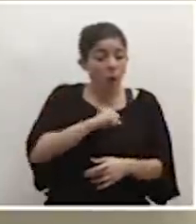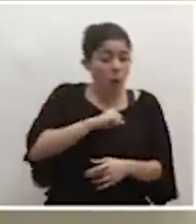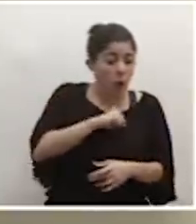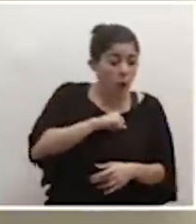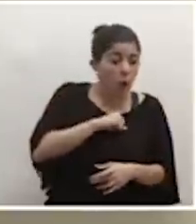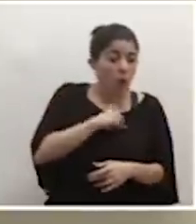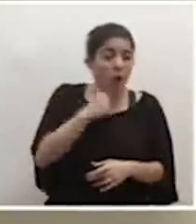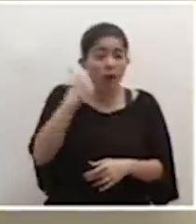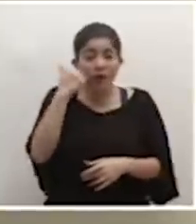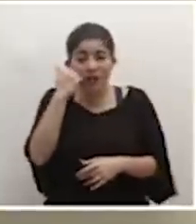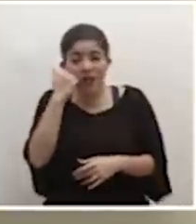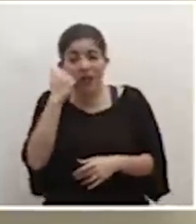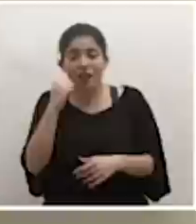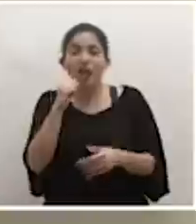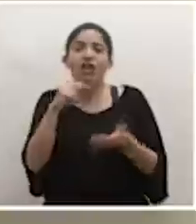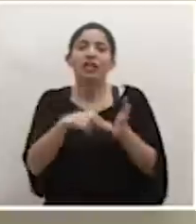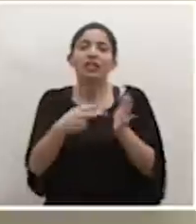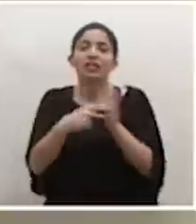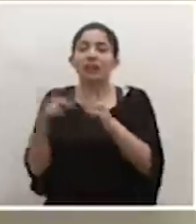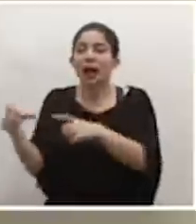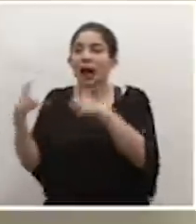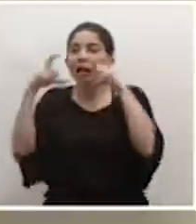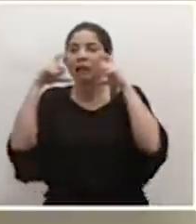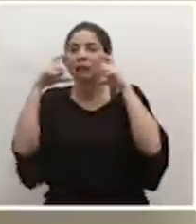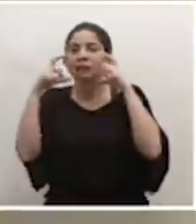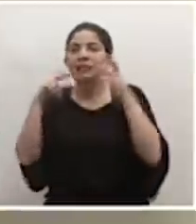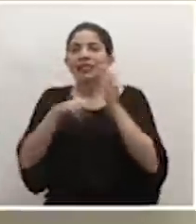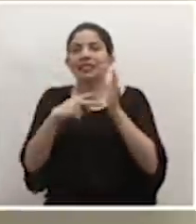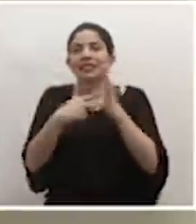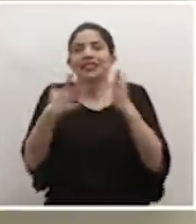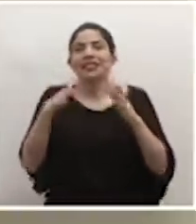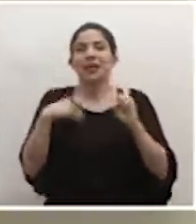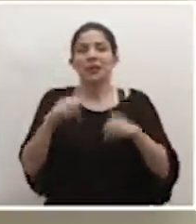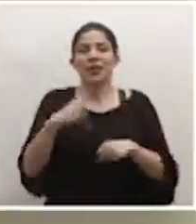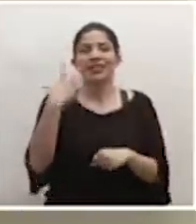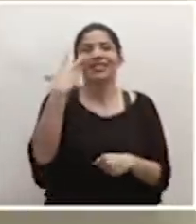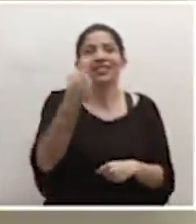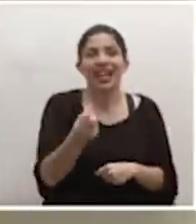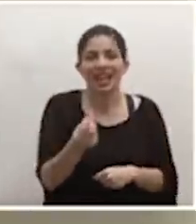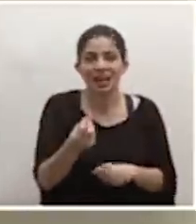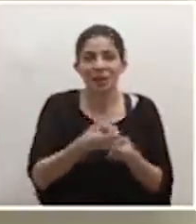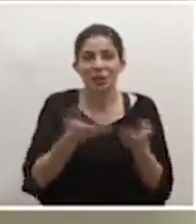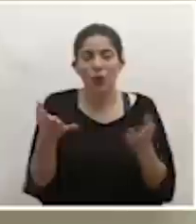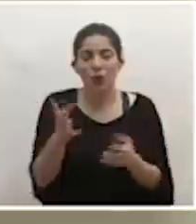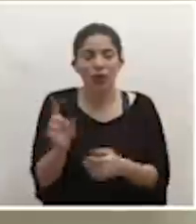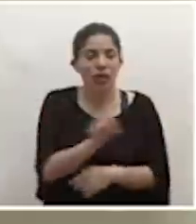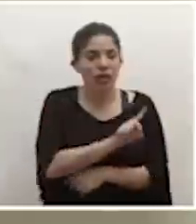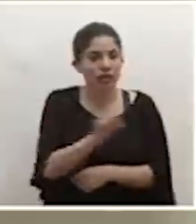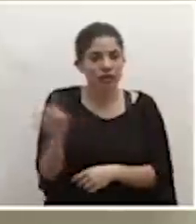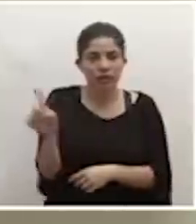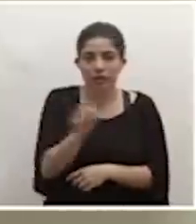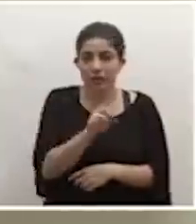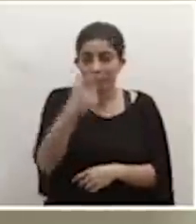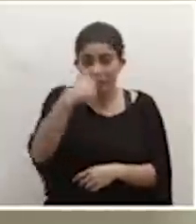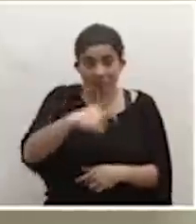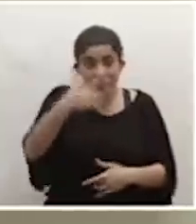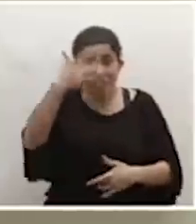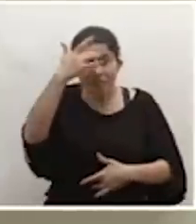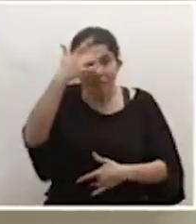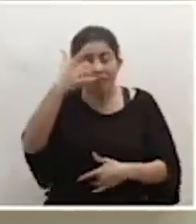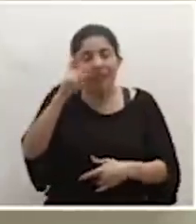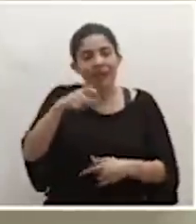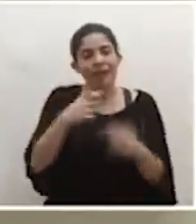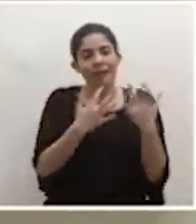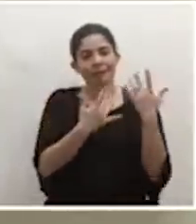fiebre, tampoco es que por usar una mascarilla ya tiene una licencia para salir a lugares públicos. Esas personas tienen que esperar a que se